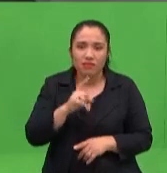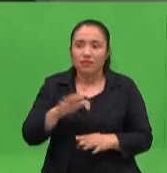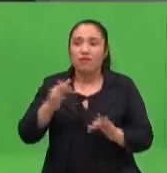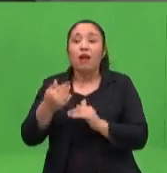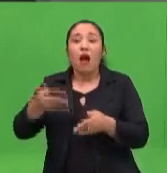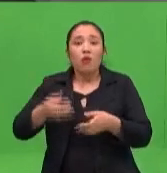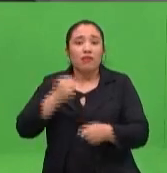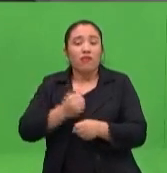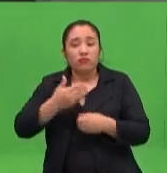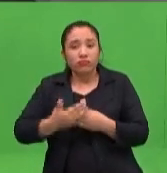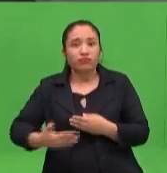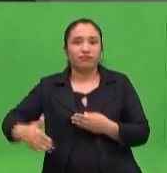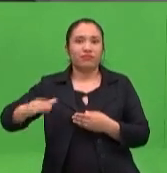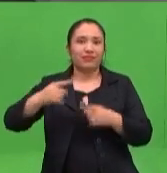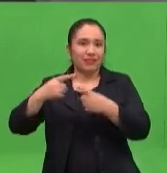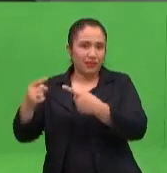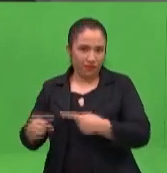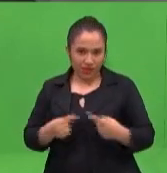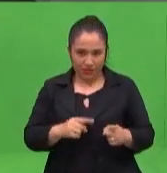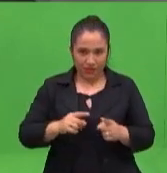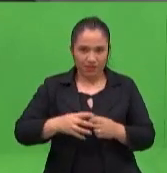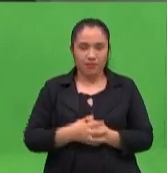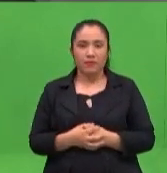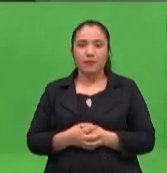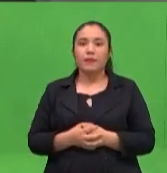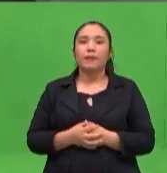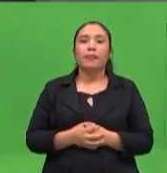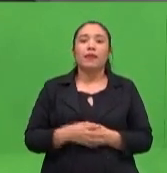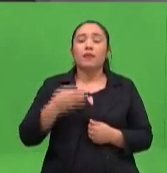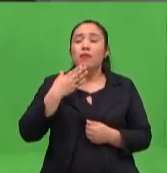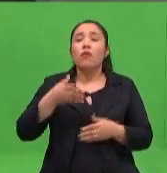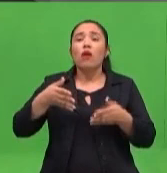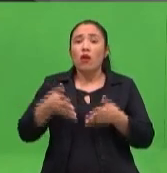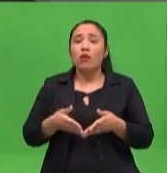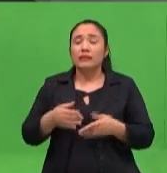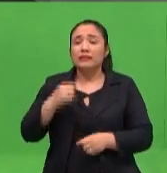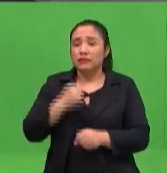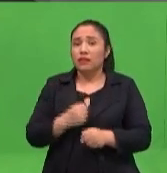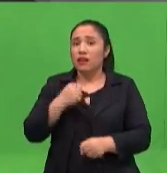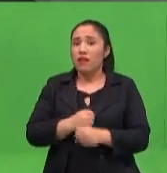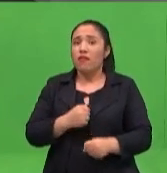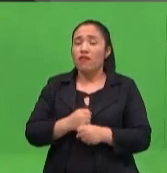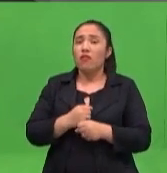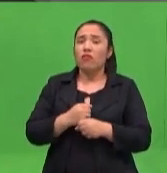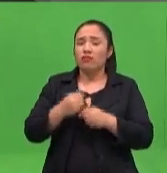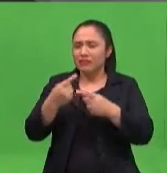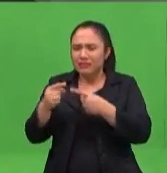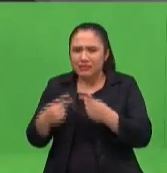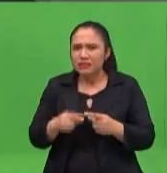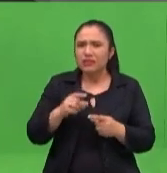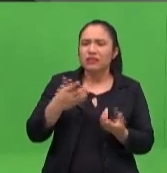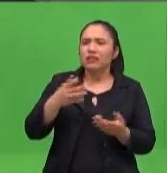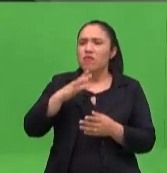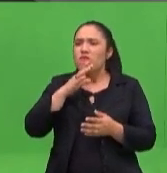particularidad es cualitativa. Siempre fue cualitativa. Pero ahora vamos a ir trabajando otros aspectos para poder